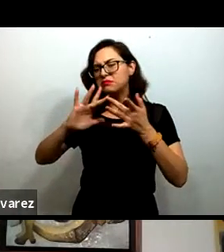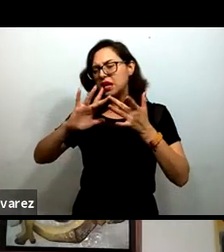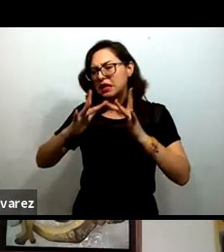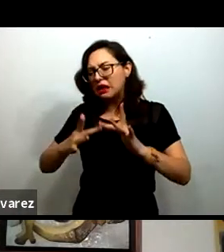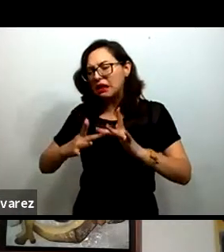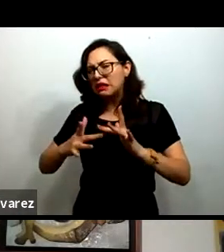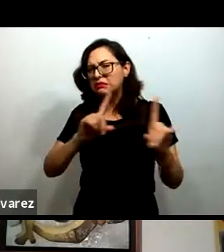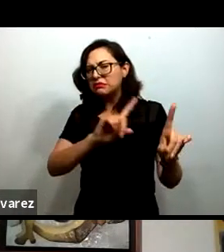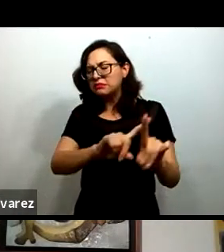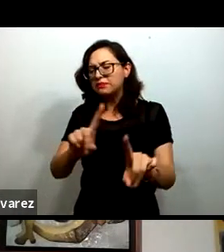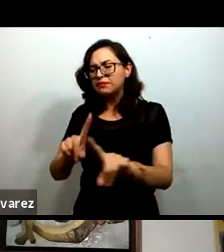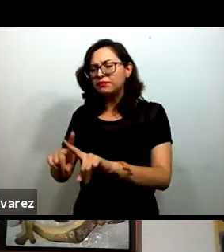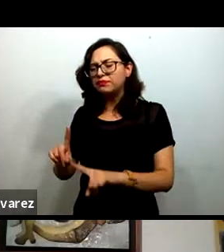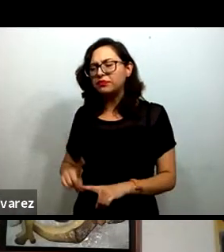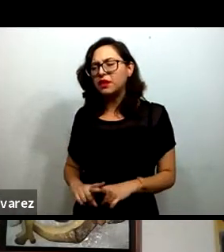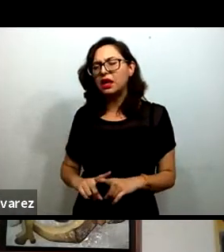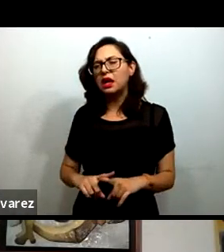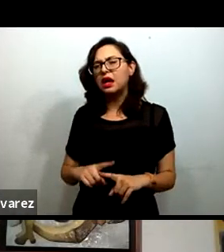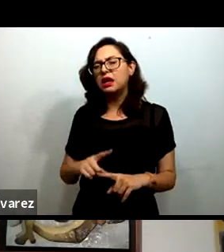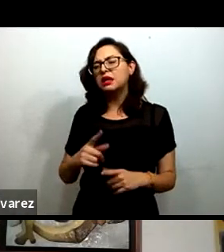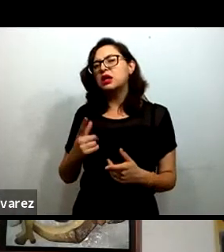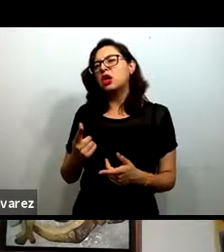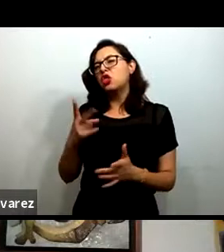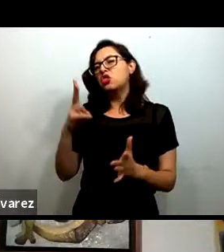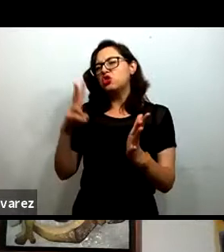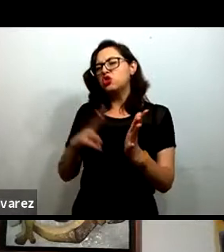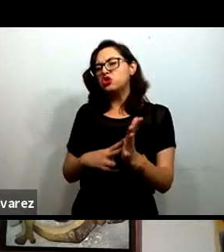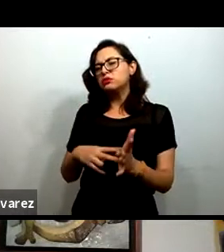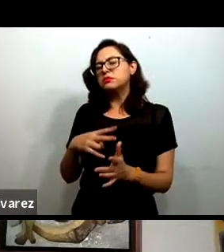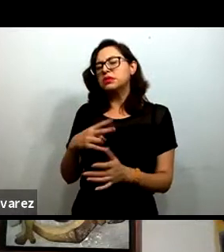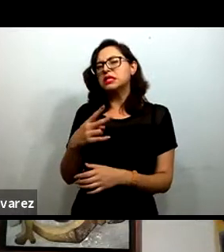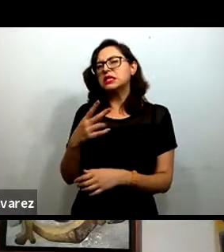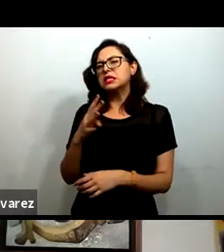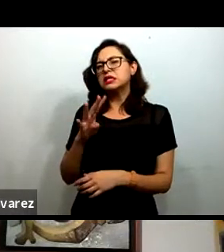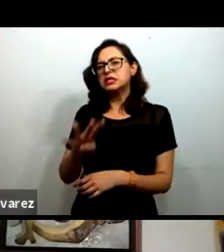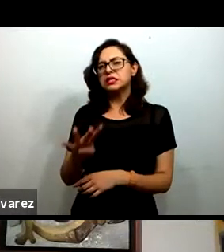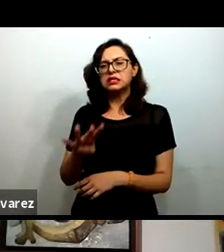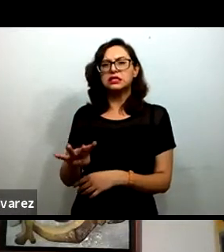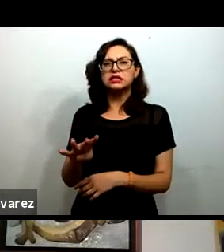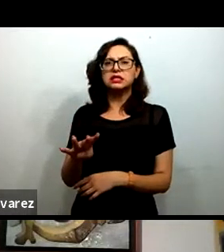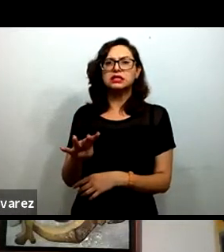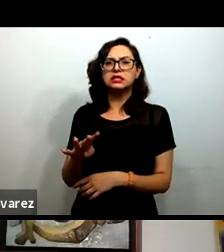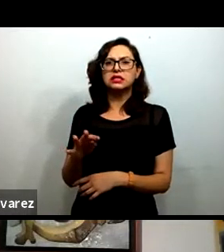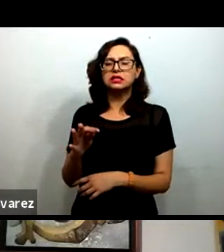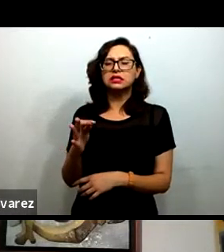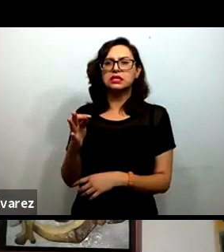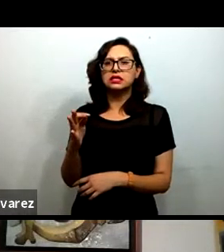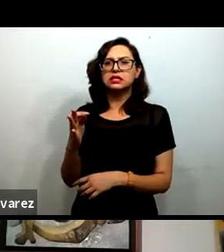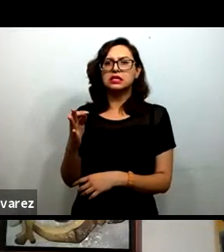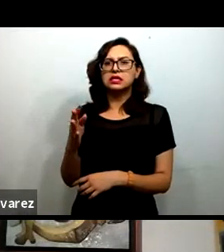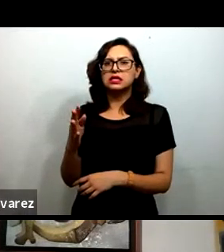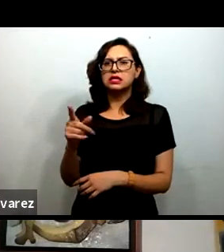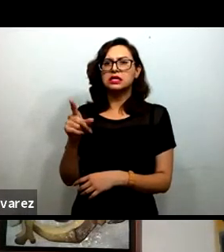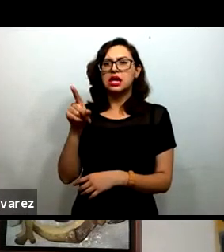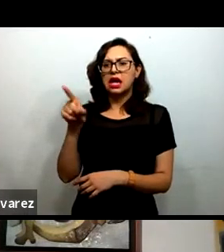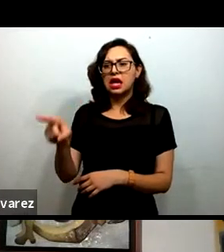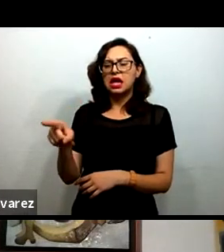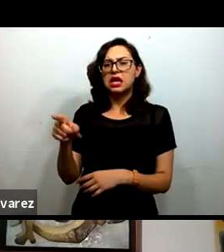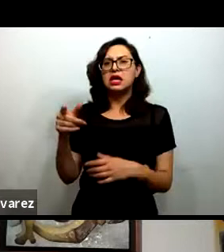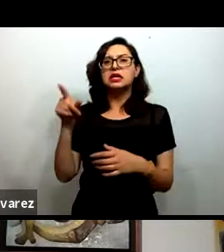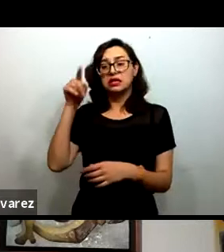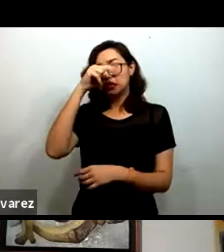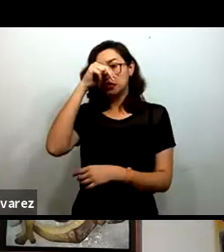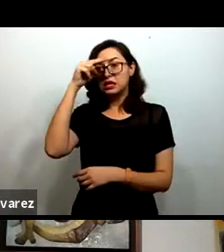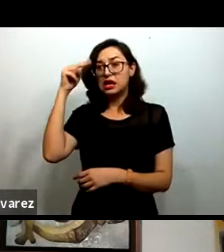Hasta febrero de 2019 fue directora del Instituto Nacional para Evaluación de la Educación en Nayarit